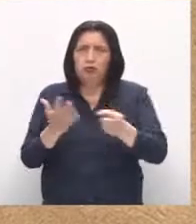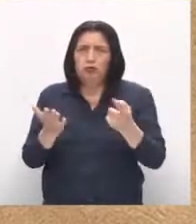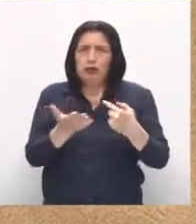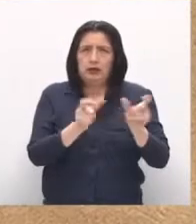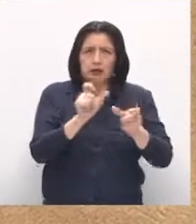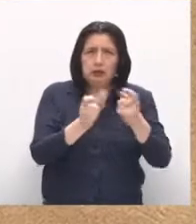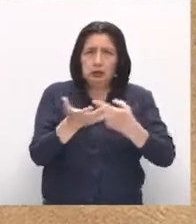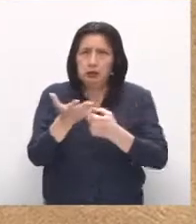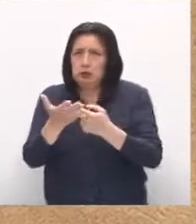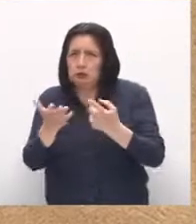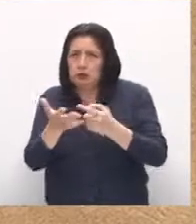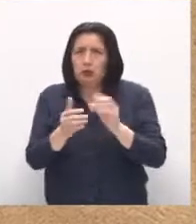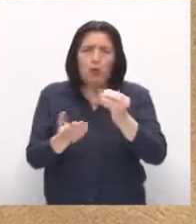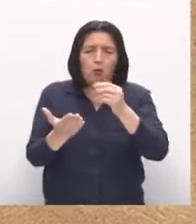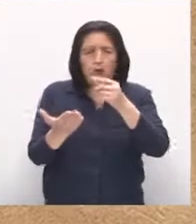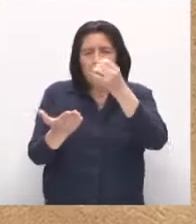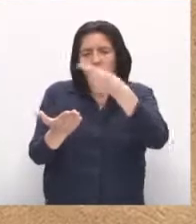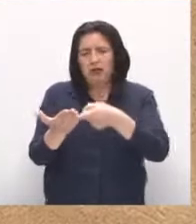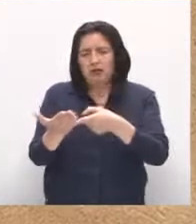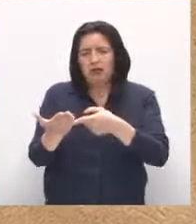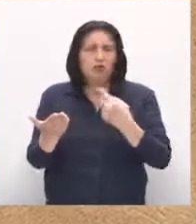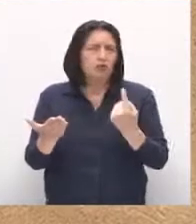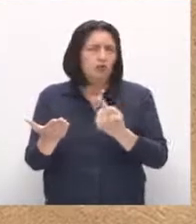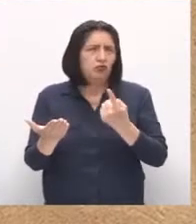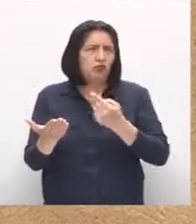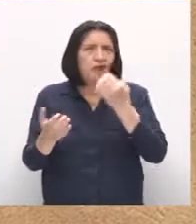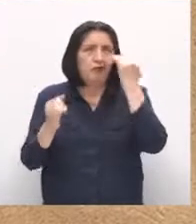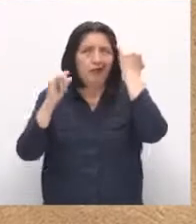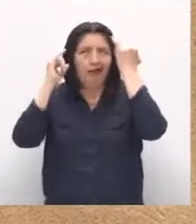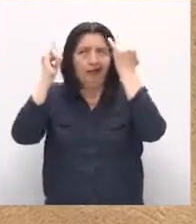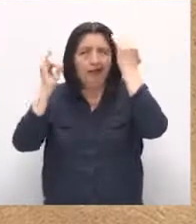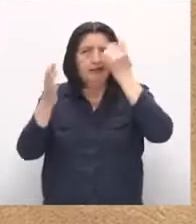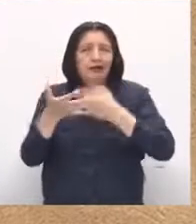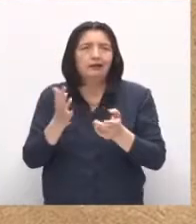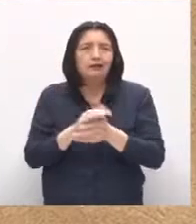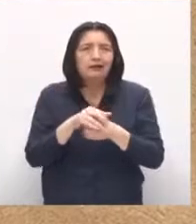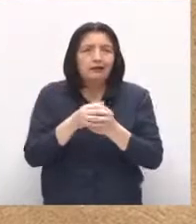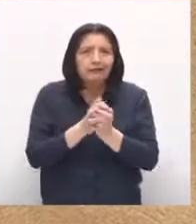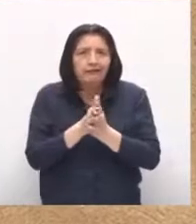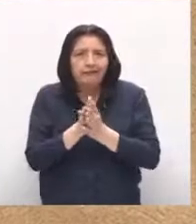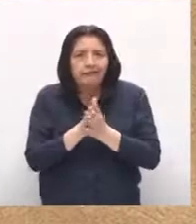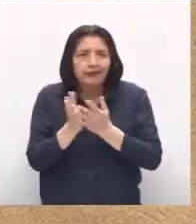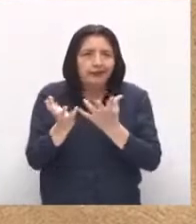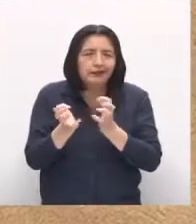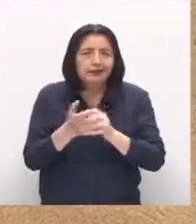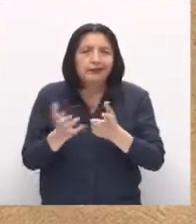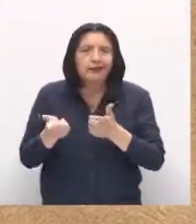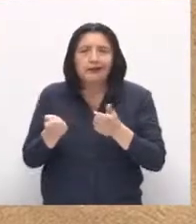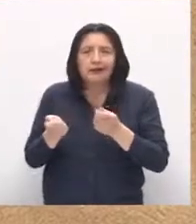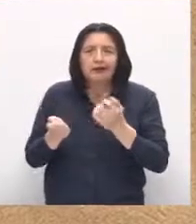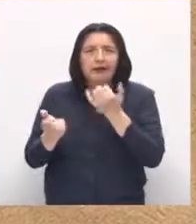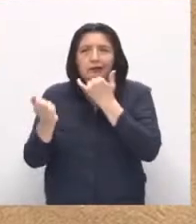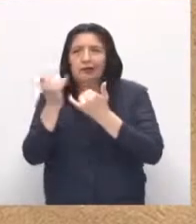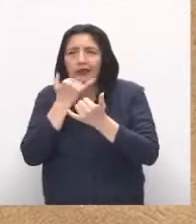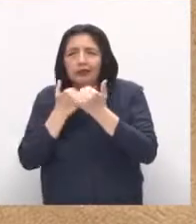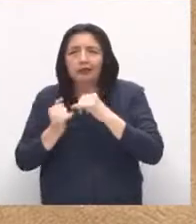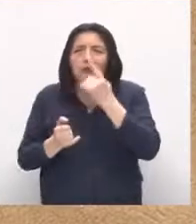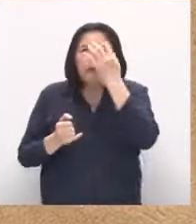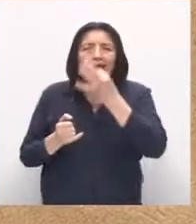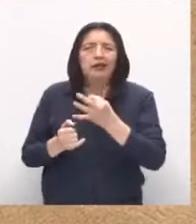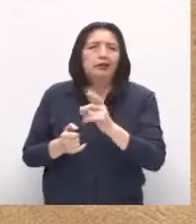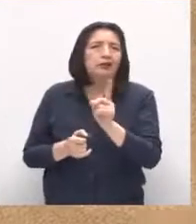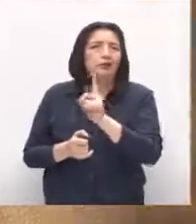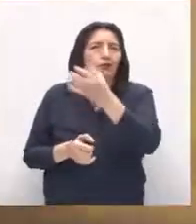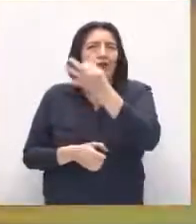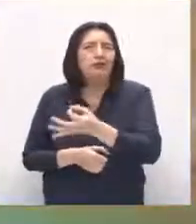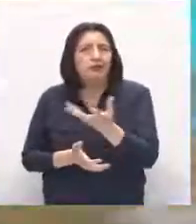debate público y cuándo es información exclusivamente fabricada con el interés de inducirnos a error o hacernos creer cosas